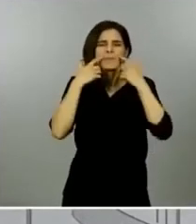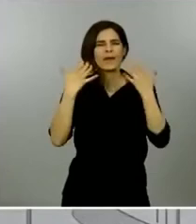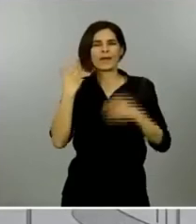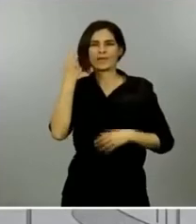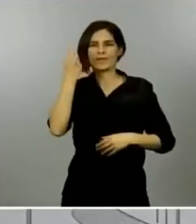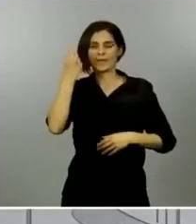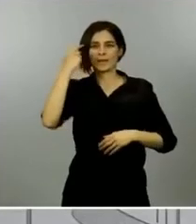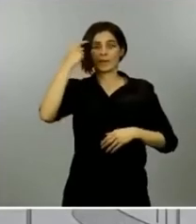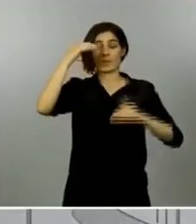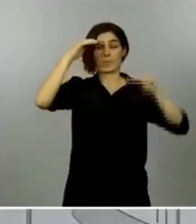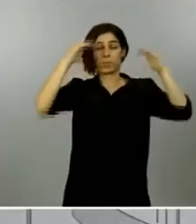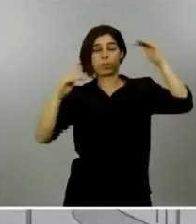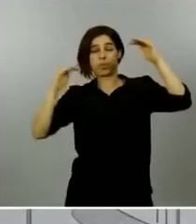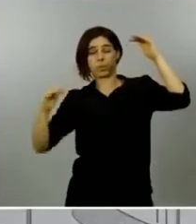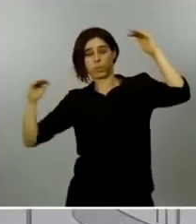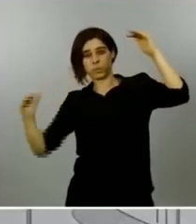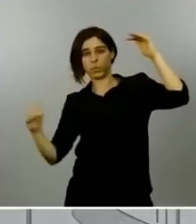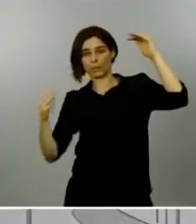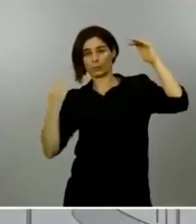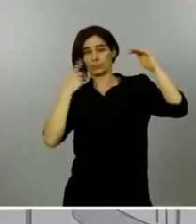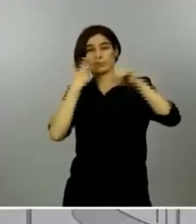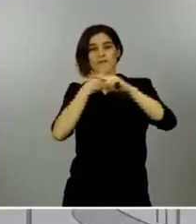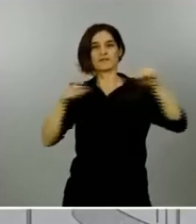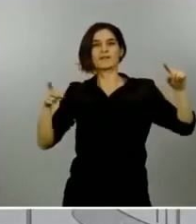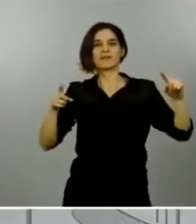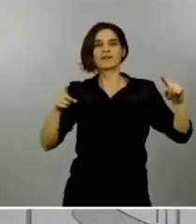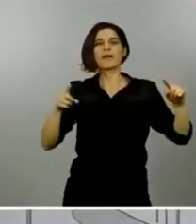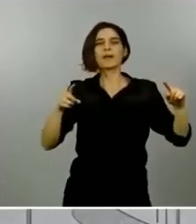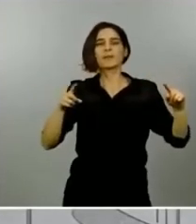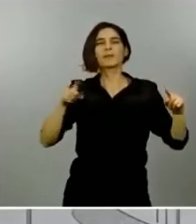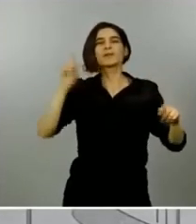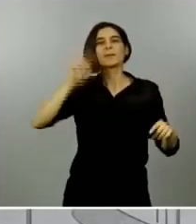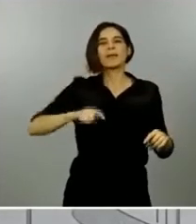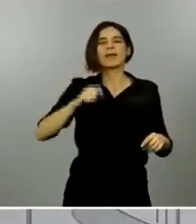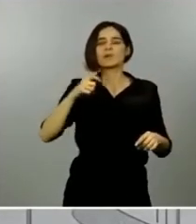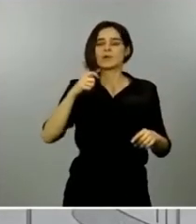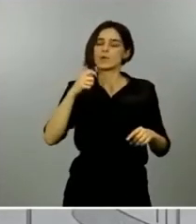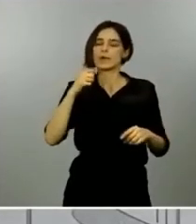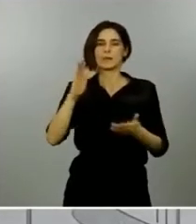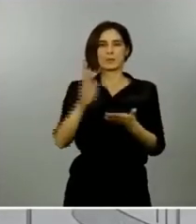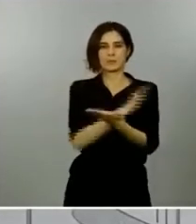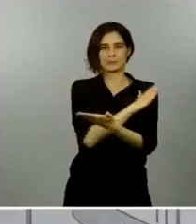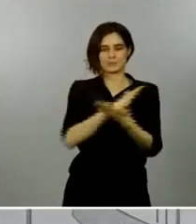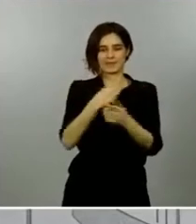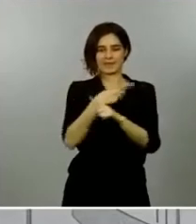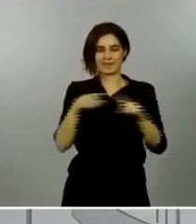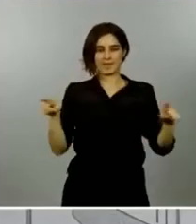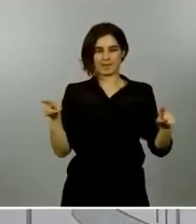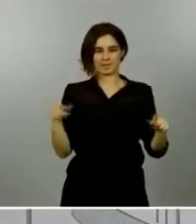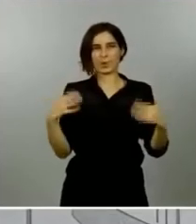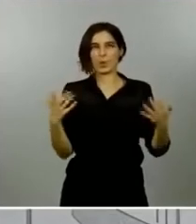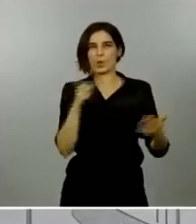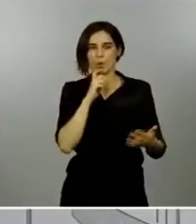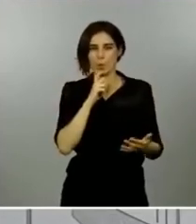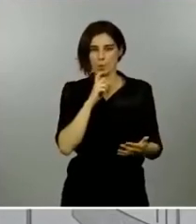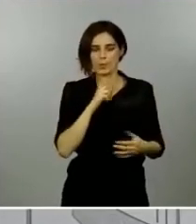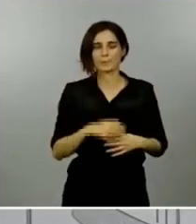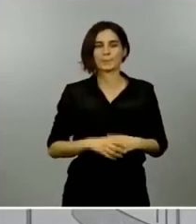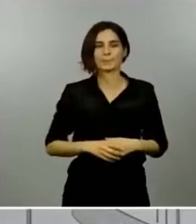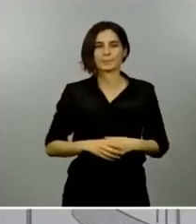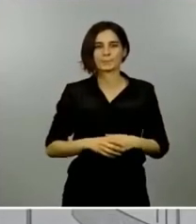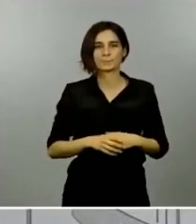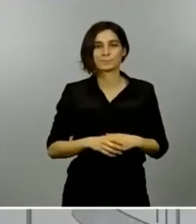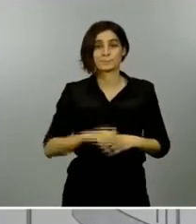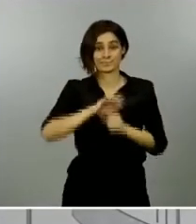se ha trazado una nueva distinción esa mitad de esta crisis o mejor dicho en mitad de esta crisis hay personas que